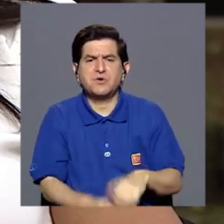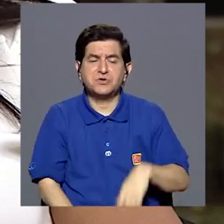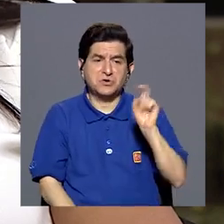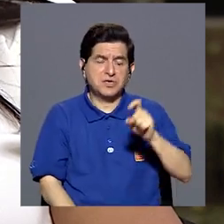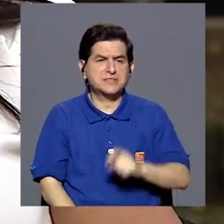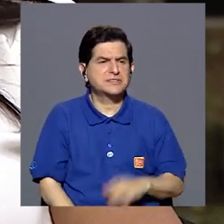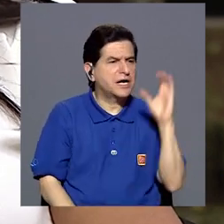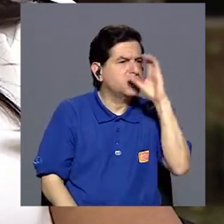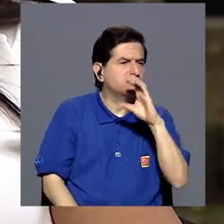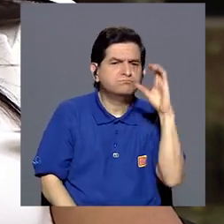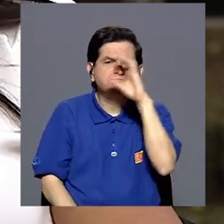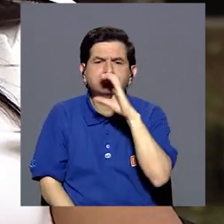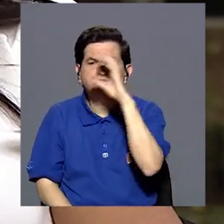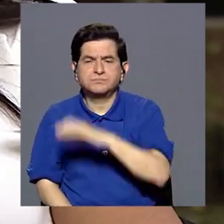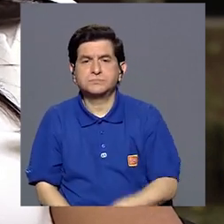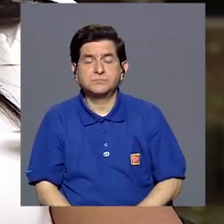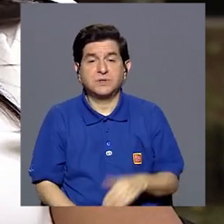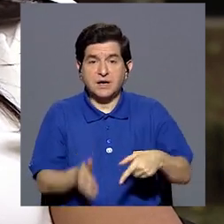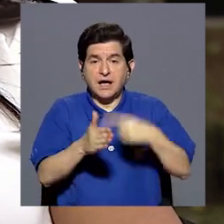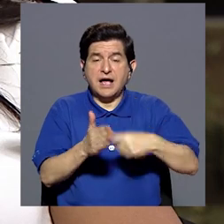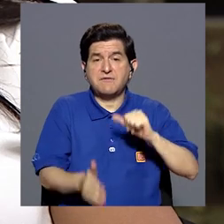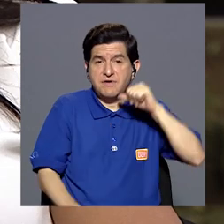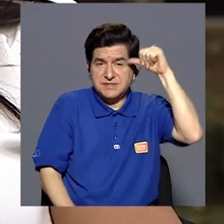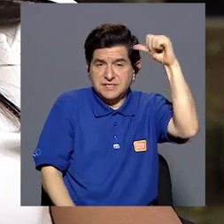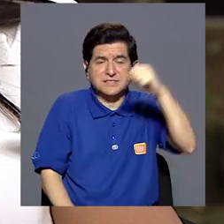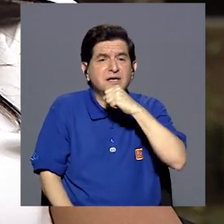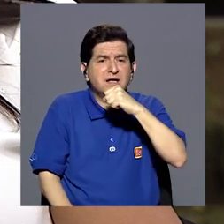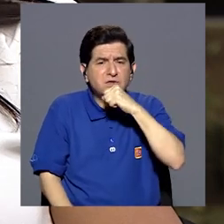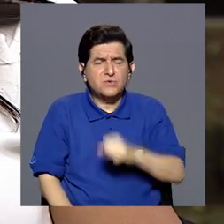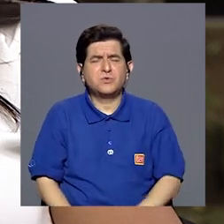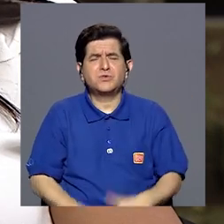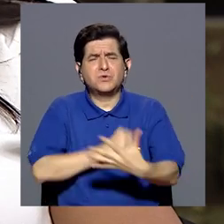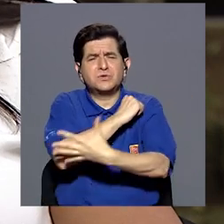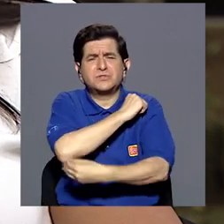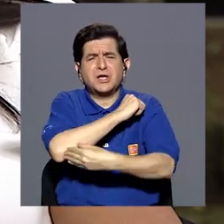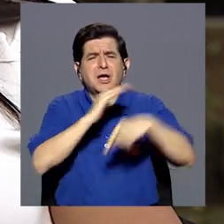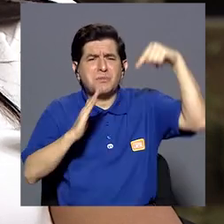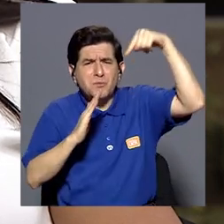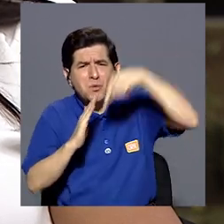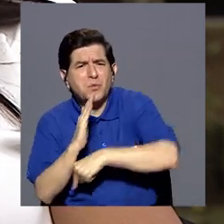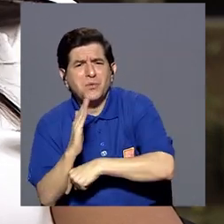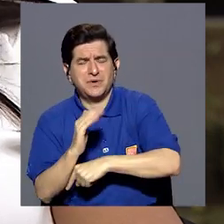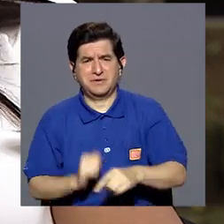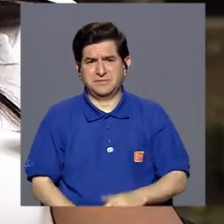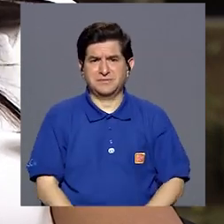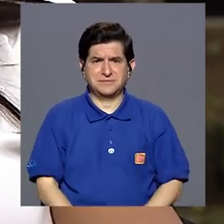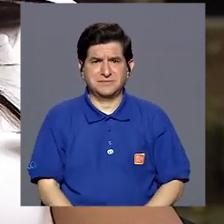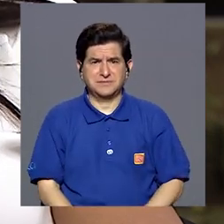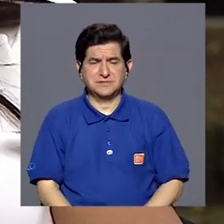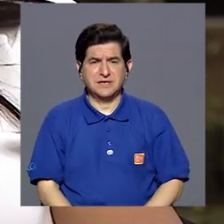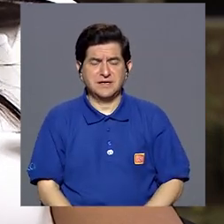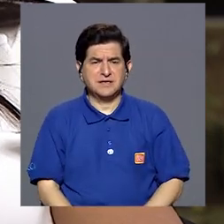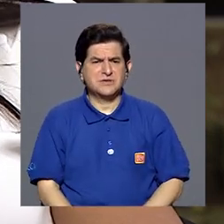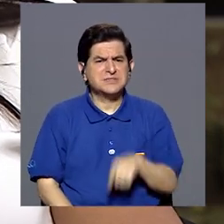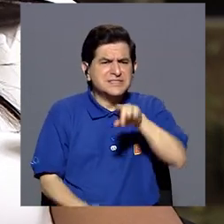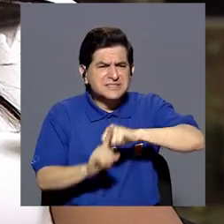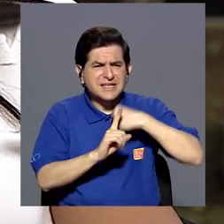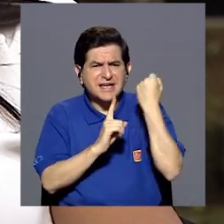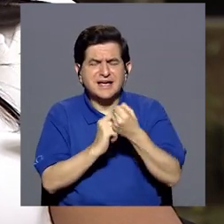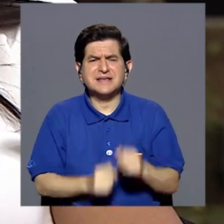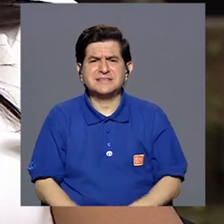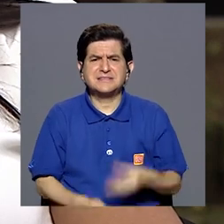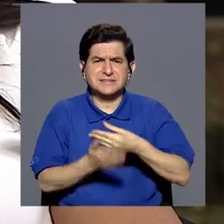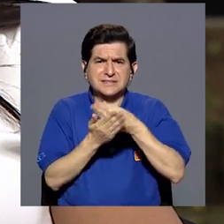tocar puertas, porque a veces hay adultos mayores que están en pobreza y pobreza extrema. Y entonces, ¿cómo tener que, digamos,